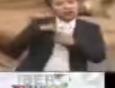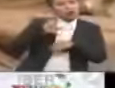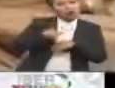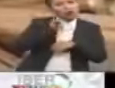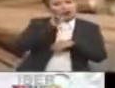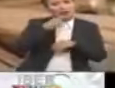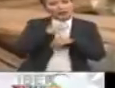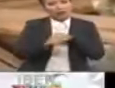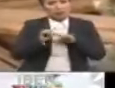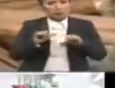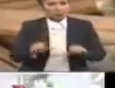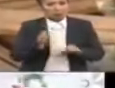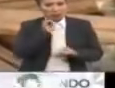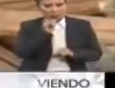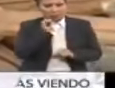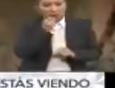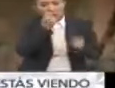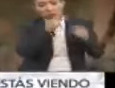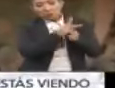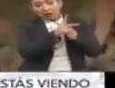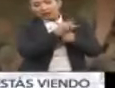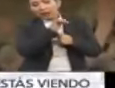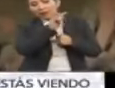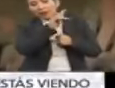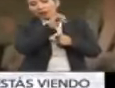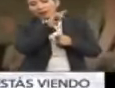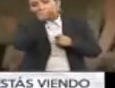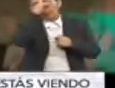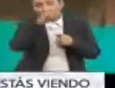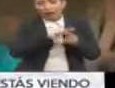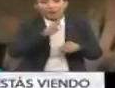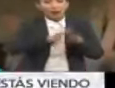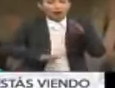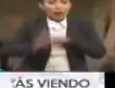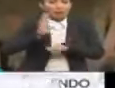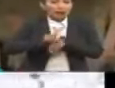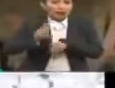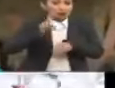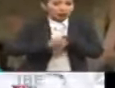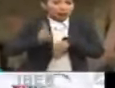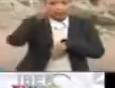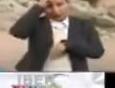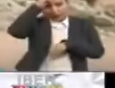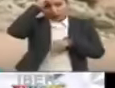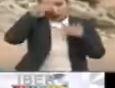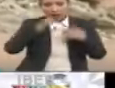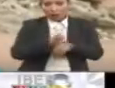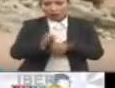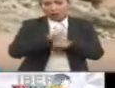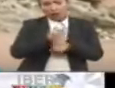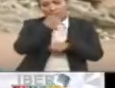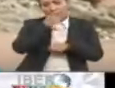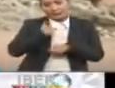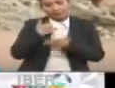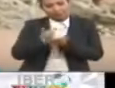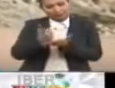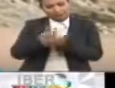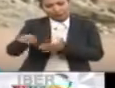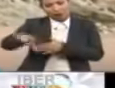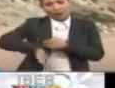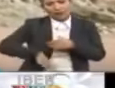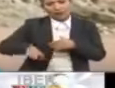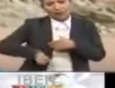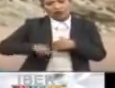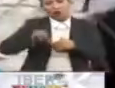víctimas ni afectaciones. Diversos países de Iberoamérica como México, Bolivia, Venezuela, Perú y Ecuador expresaron su solidaridad con el